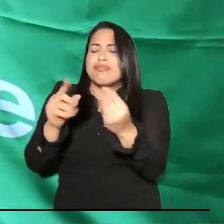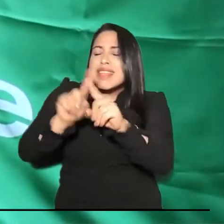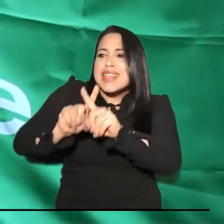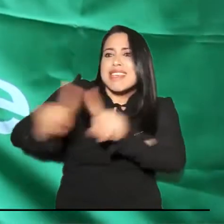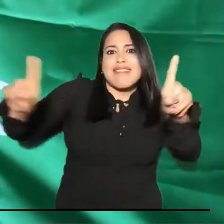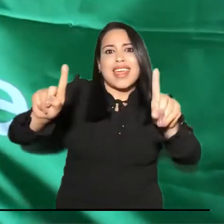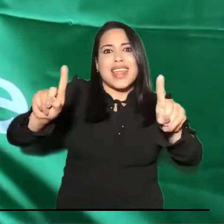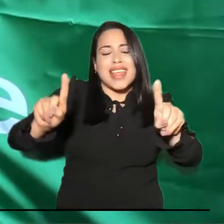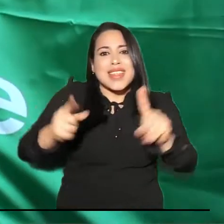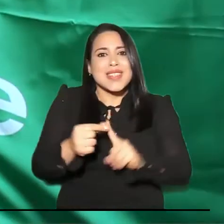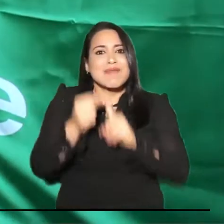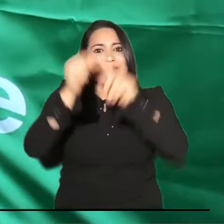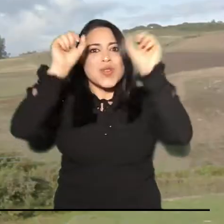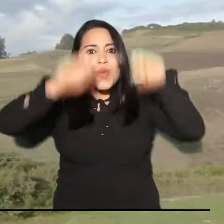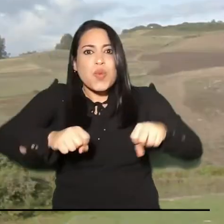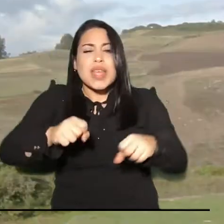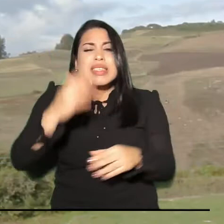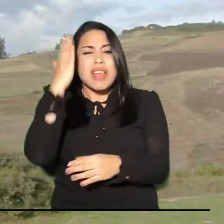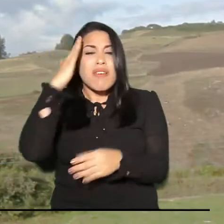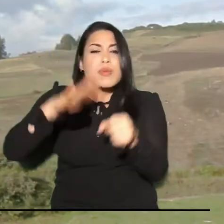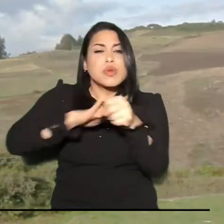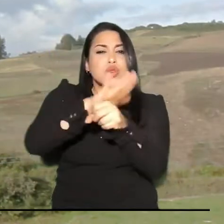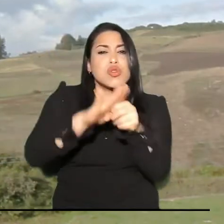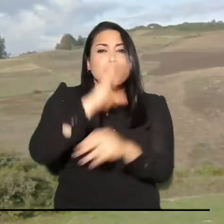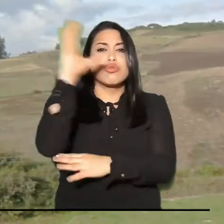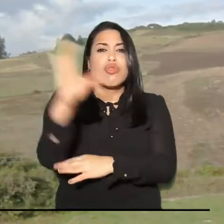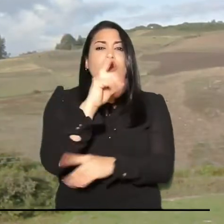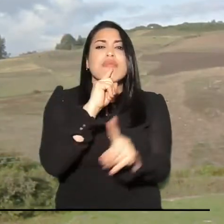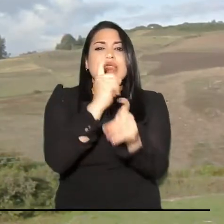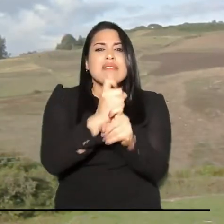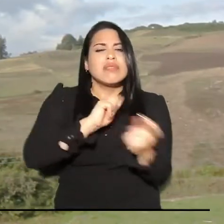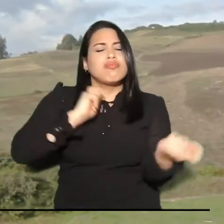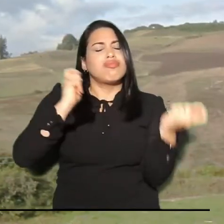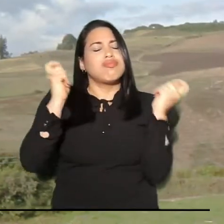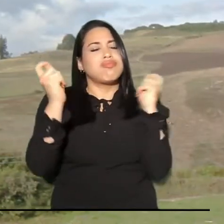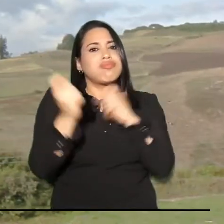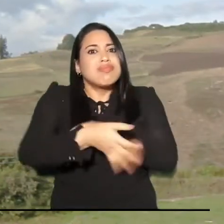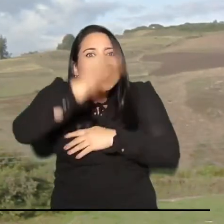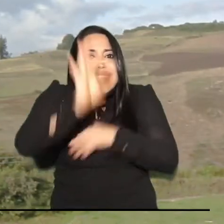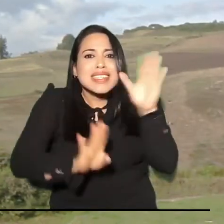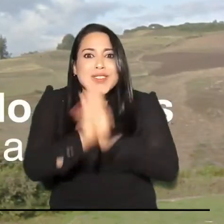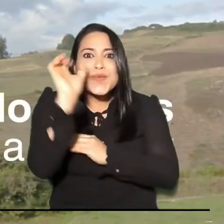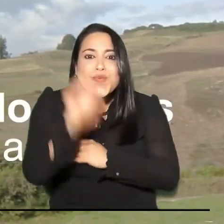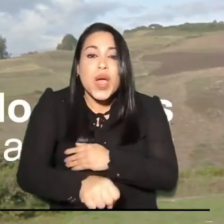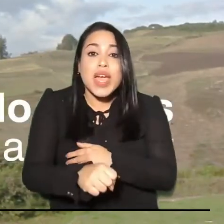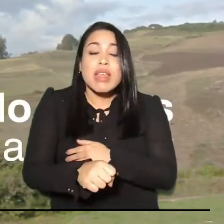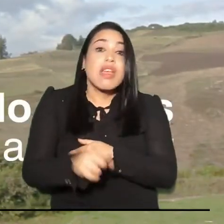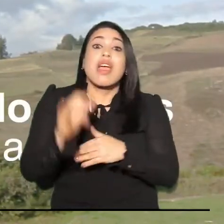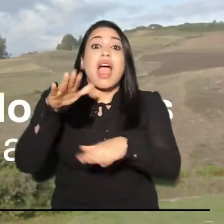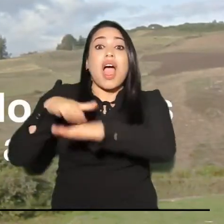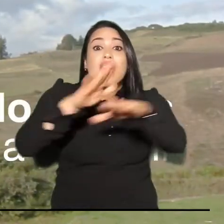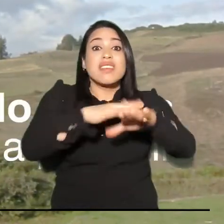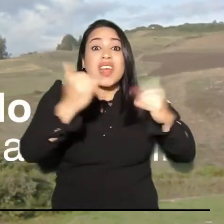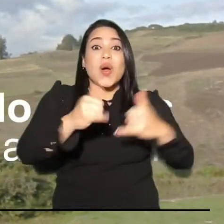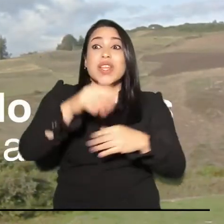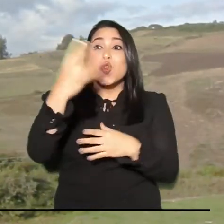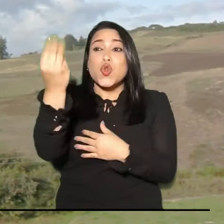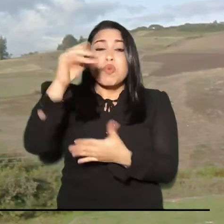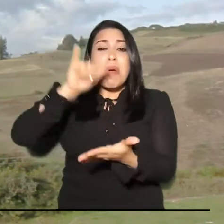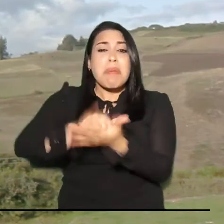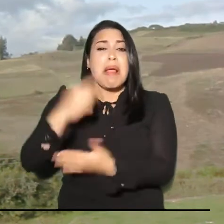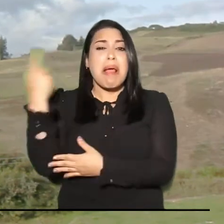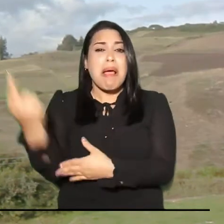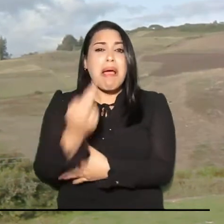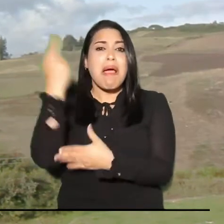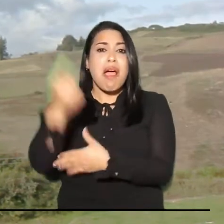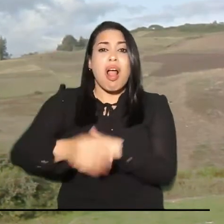hacer la diferencia. Que tenemos con qué mejorar la realidad del país que tanto queremos. Y no vamos a permitir que